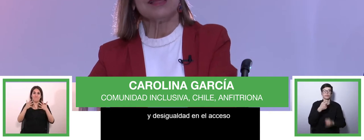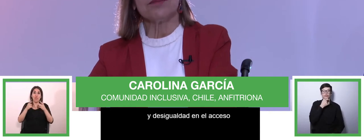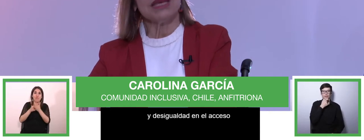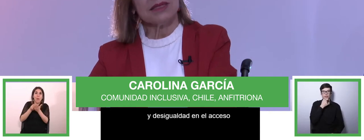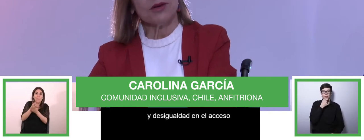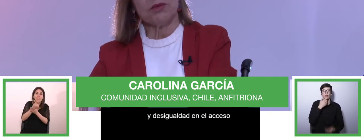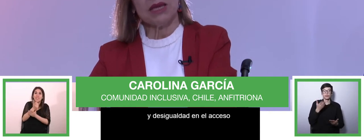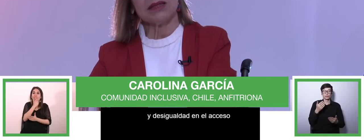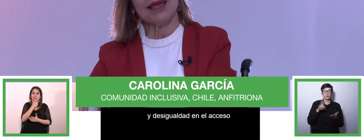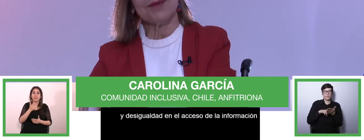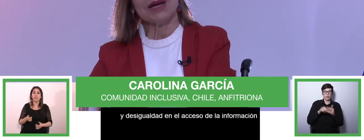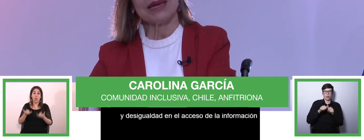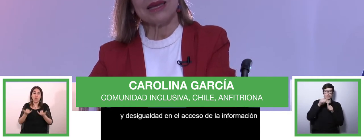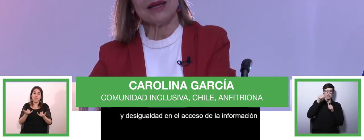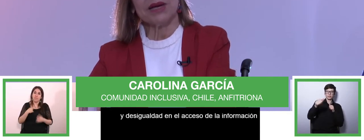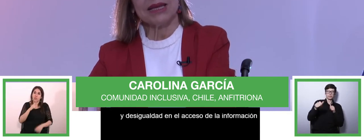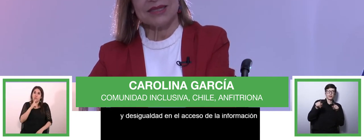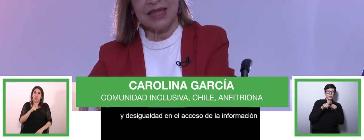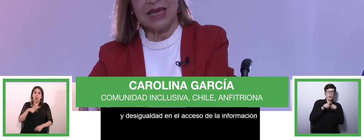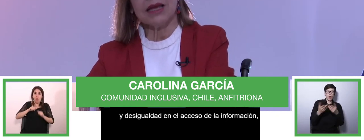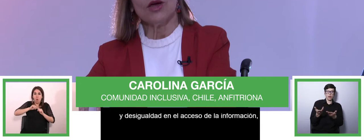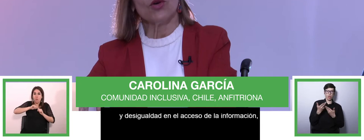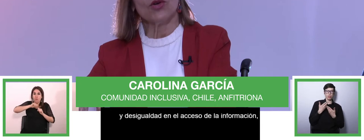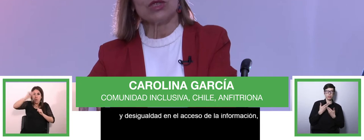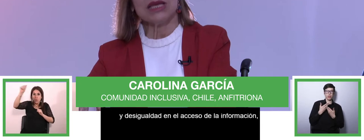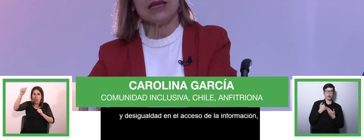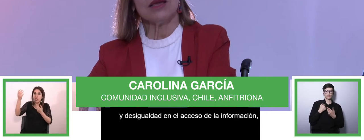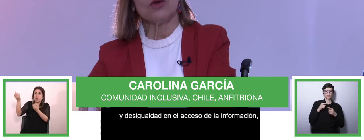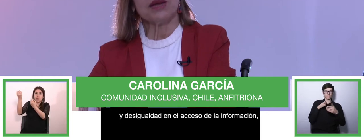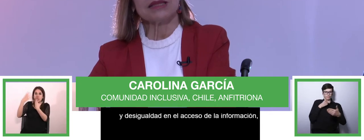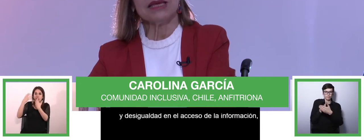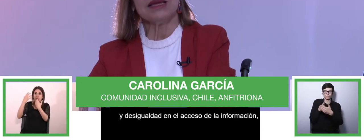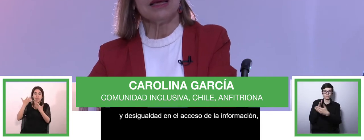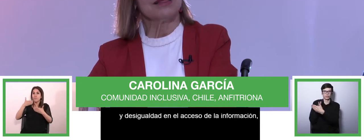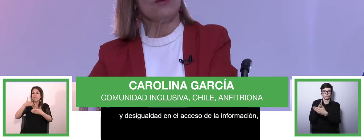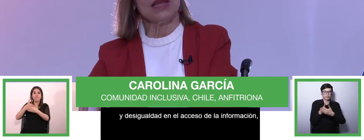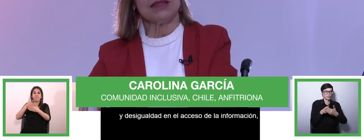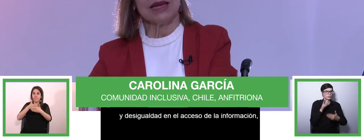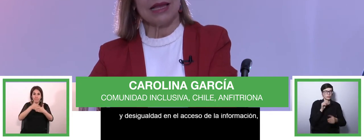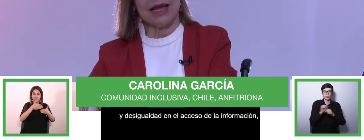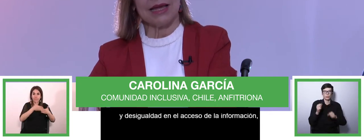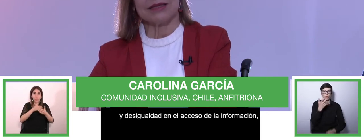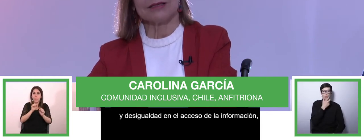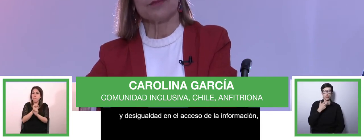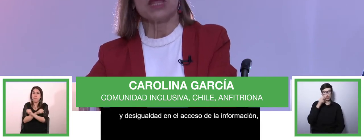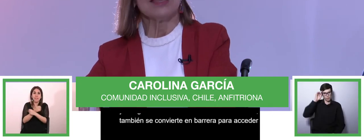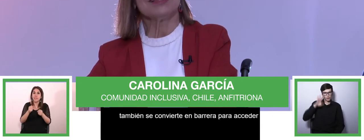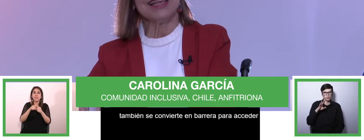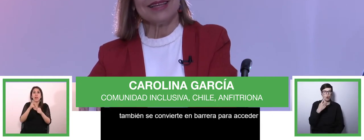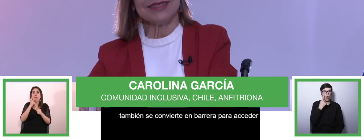también se convierte en barreras para acceder, conocer y compartir diferentes realidades.